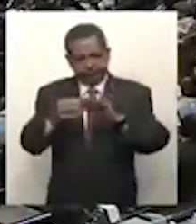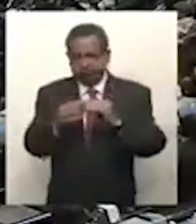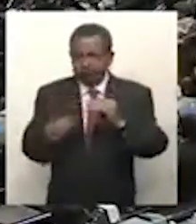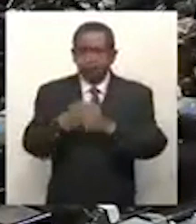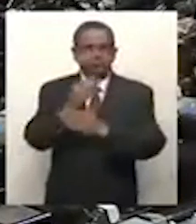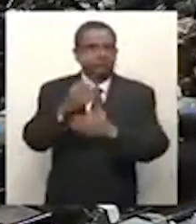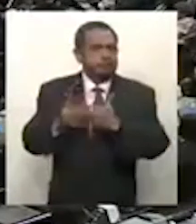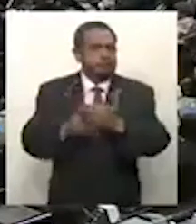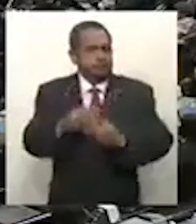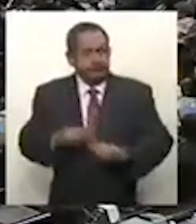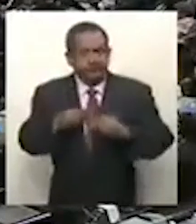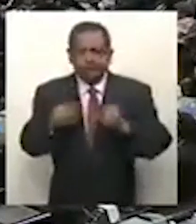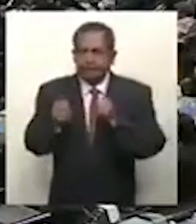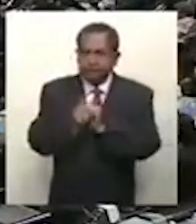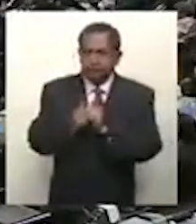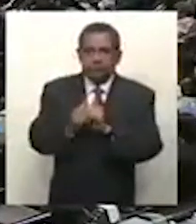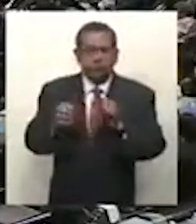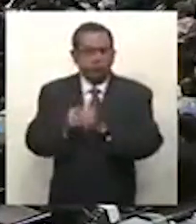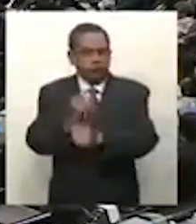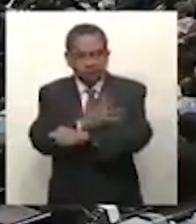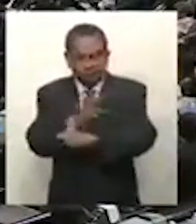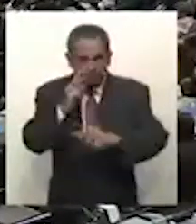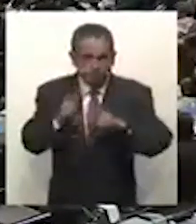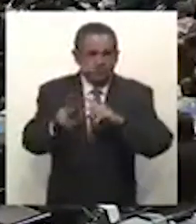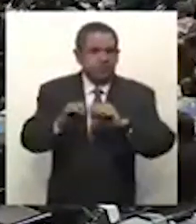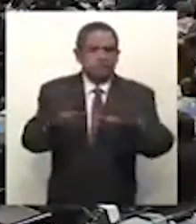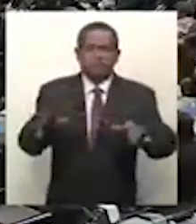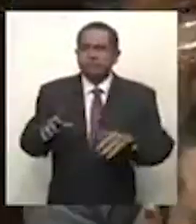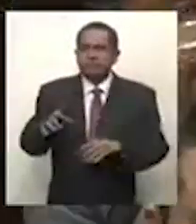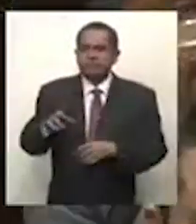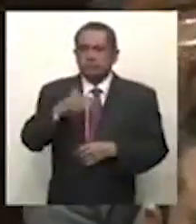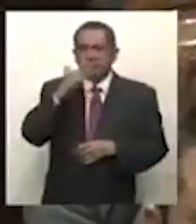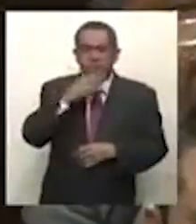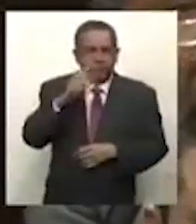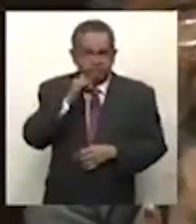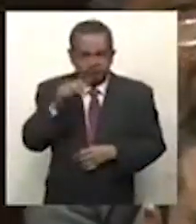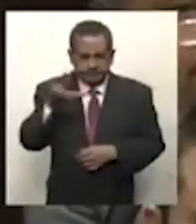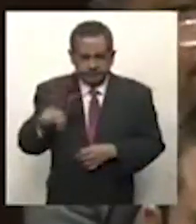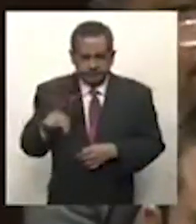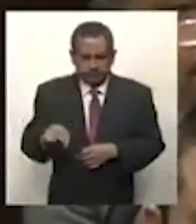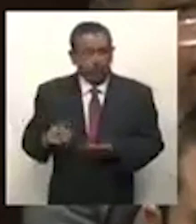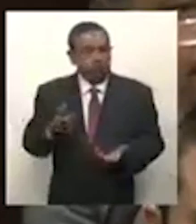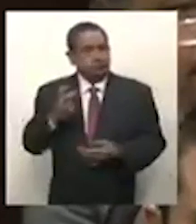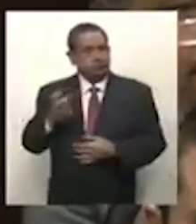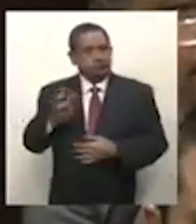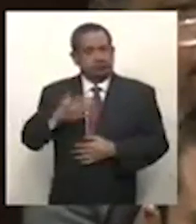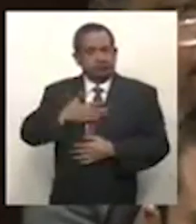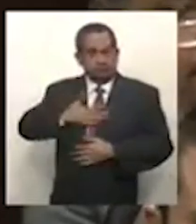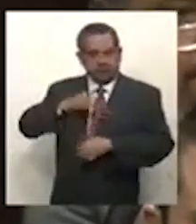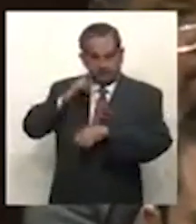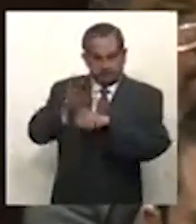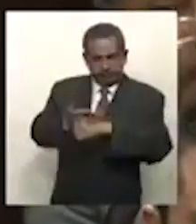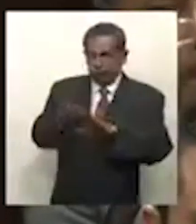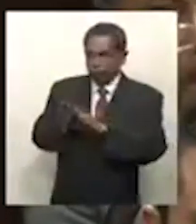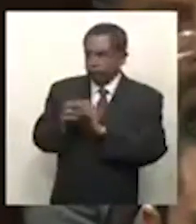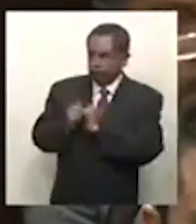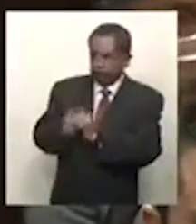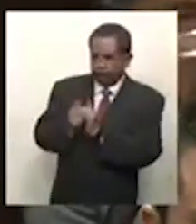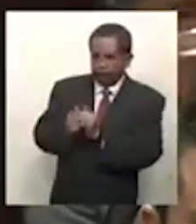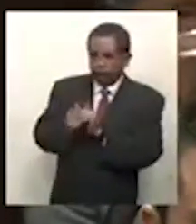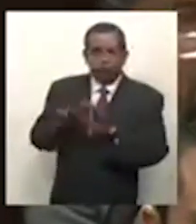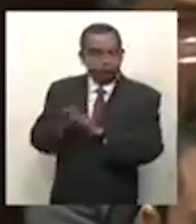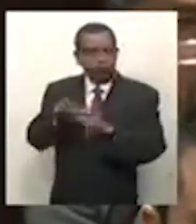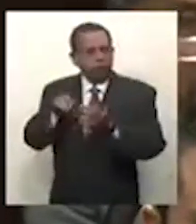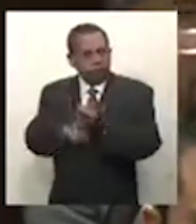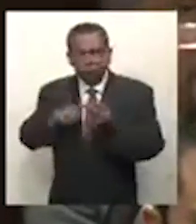nueva vida de austeridad, de transparencia y de no corrupción. Por ello, nuestra responsabilidad como Poder de la Unión es